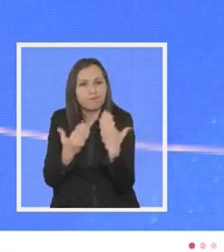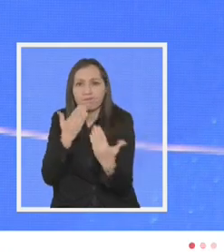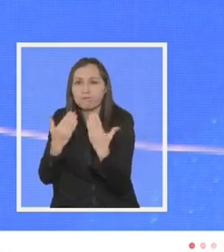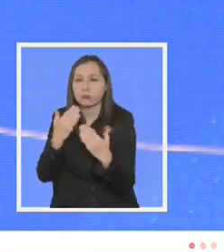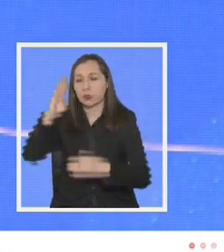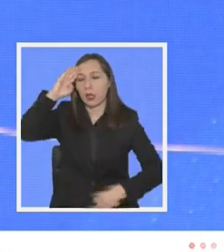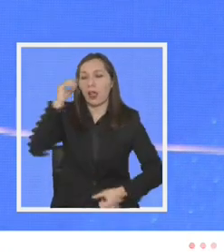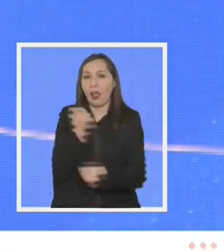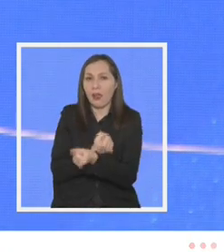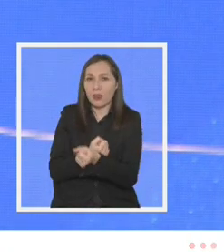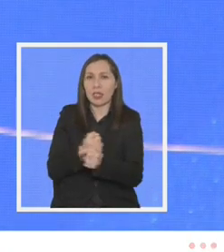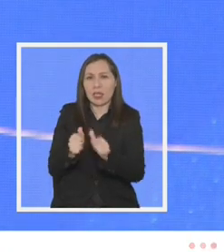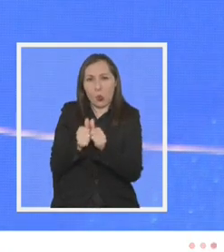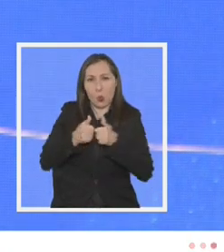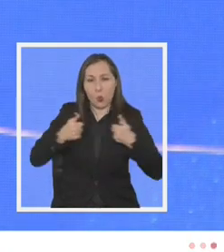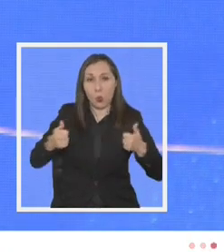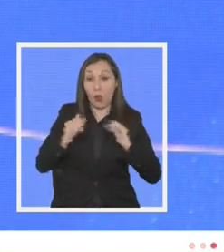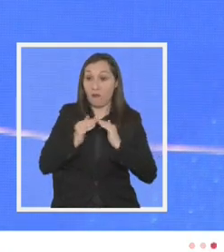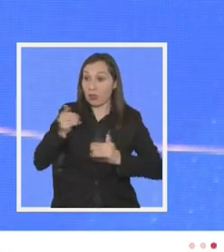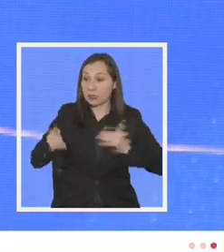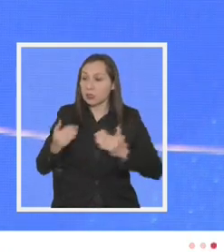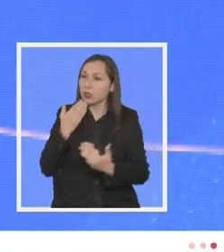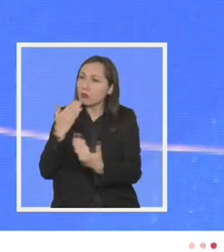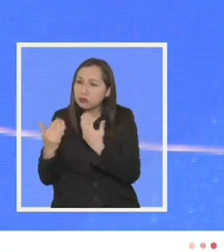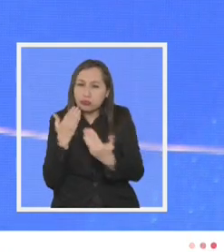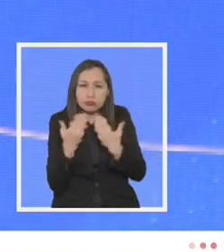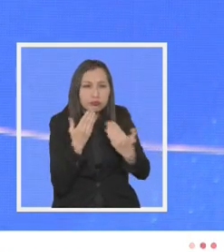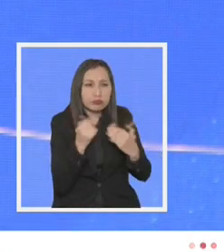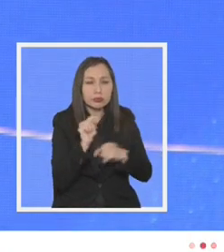carabineros, autoridades, vecinos de la zona.